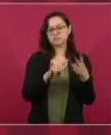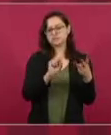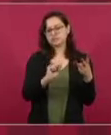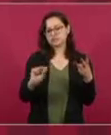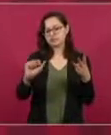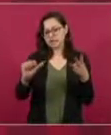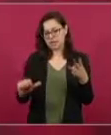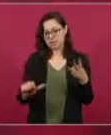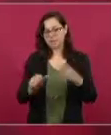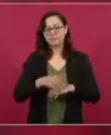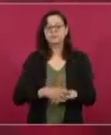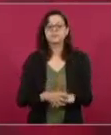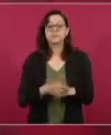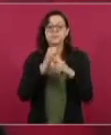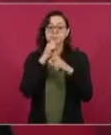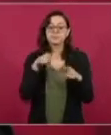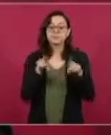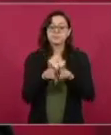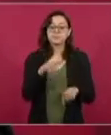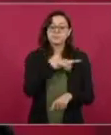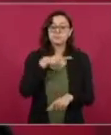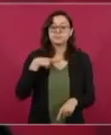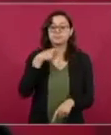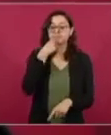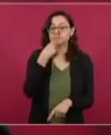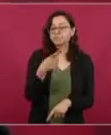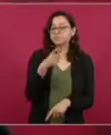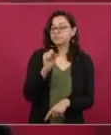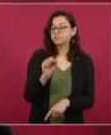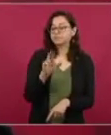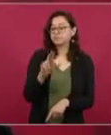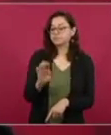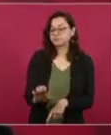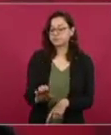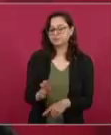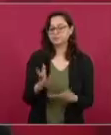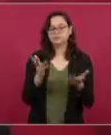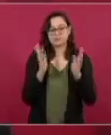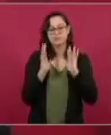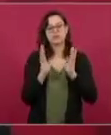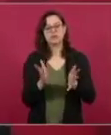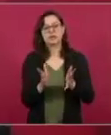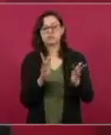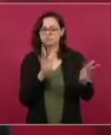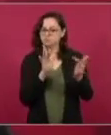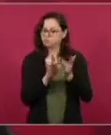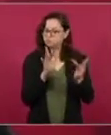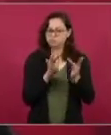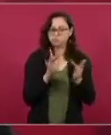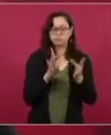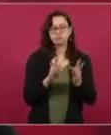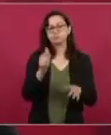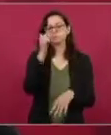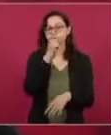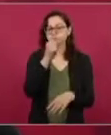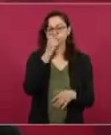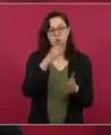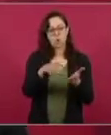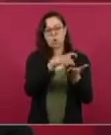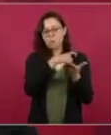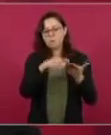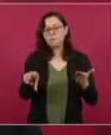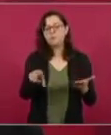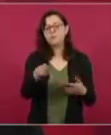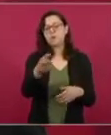informarles también que la Secretaría de Relaciones Exteriores tiene una mesa establecida para la adquisición de medicamentos, apoyar la adquisición de